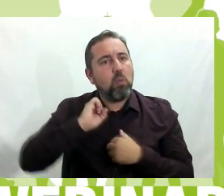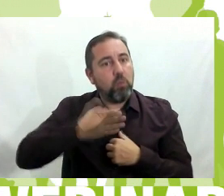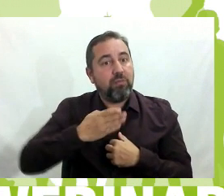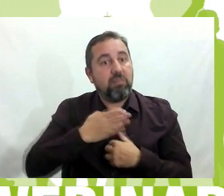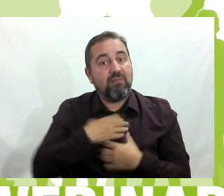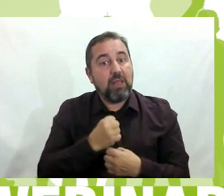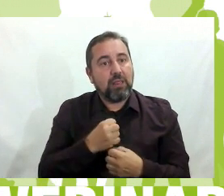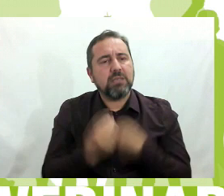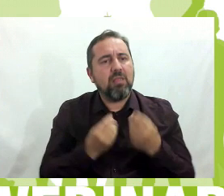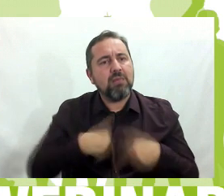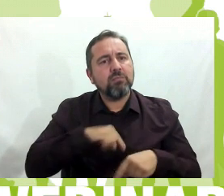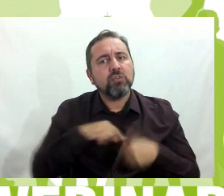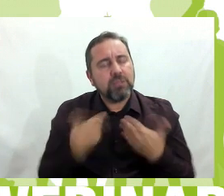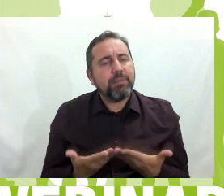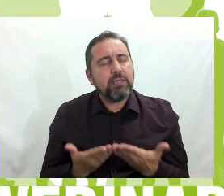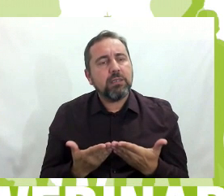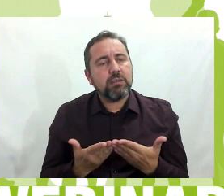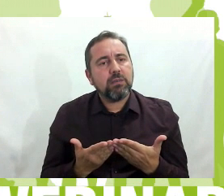también es